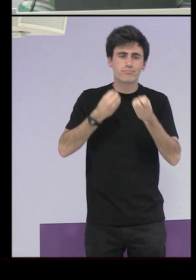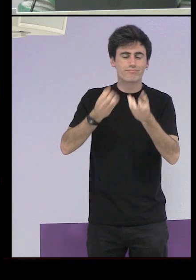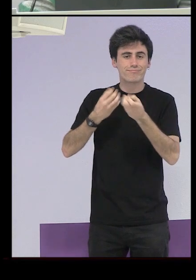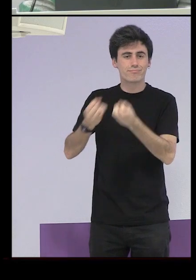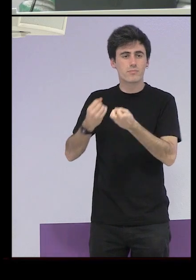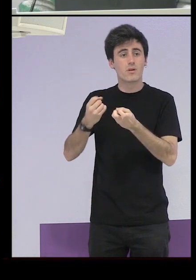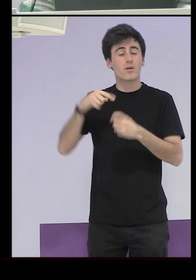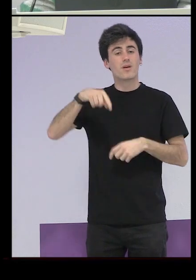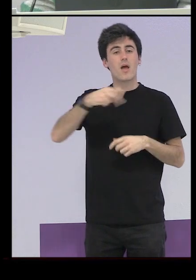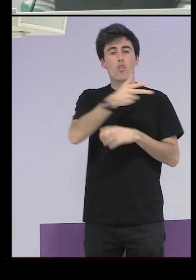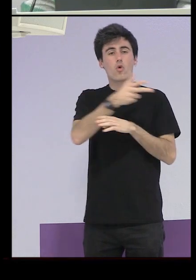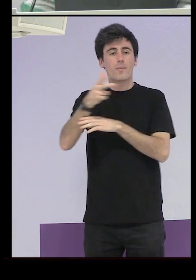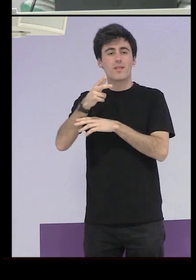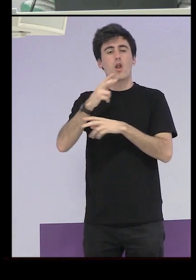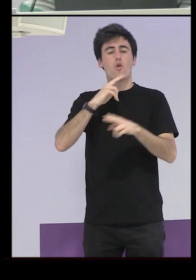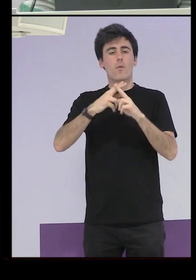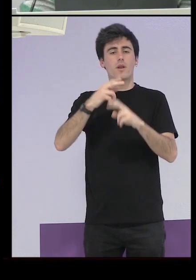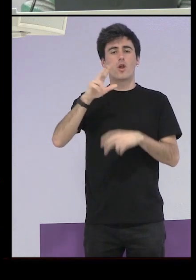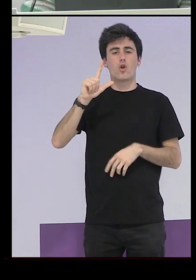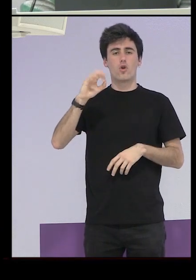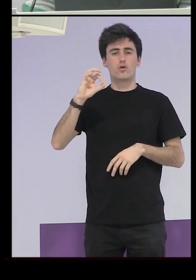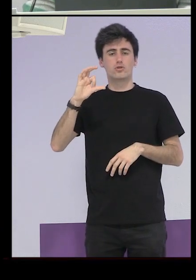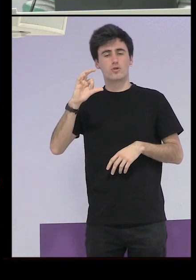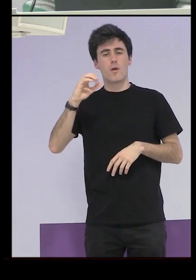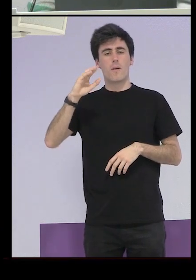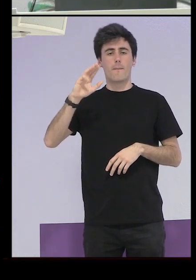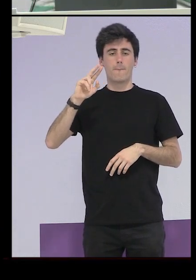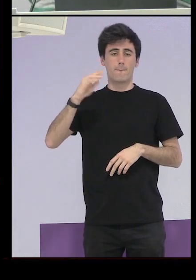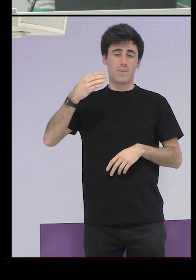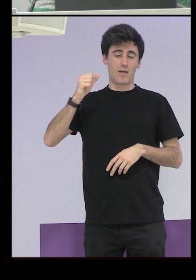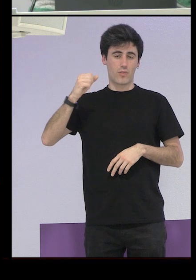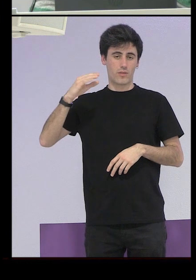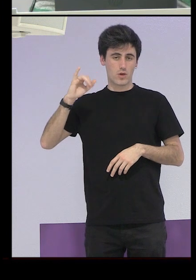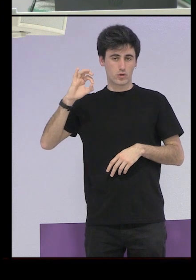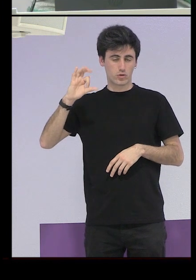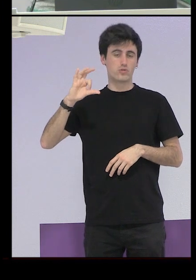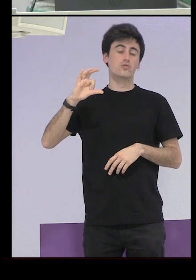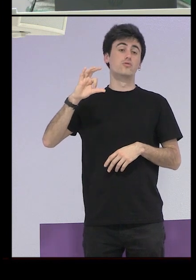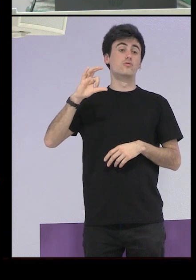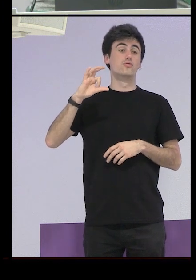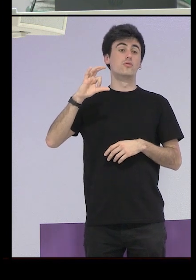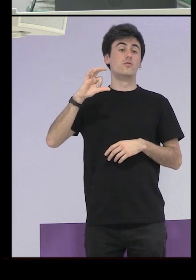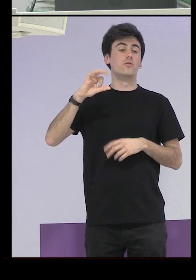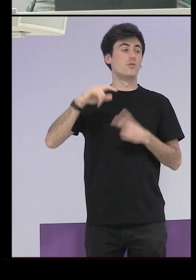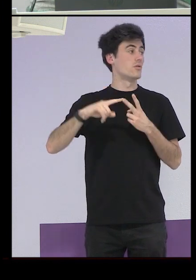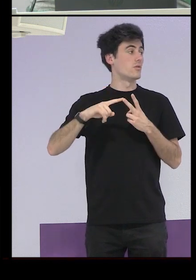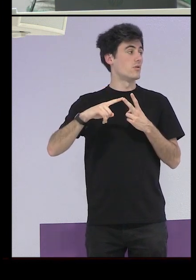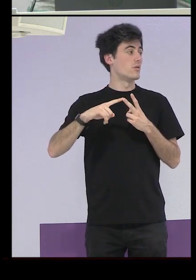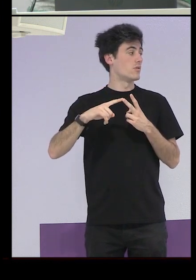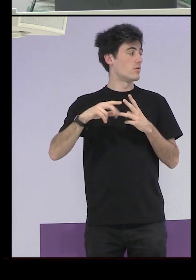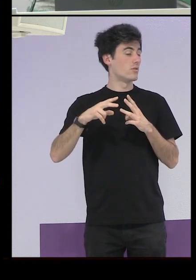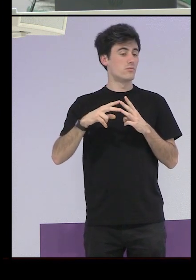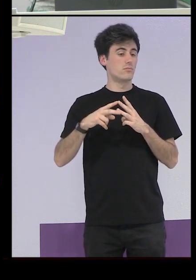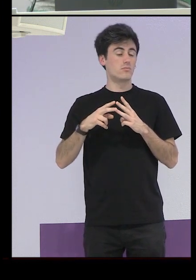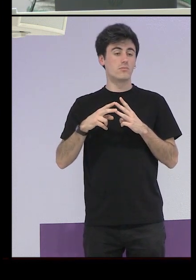protagonista de un documental que se llama Los vacíos que ahí tenéis el nombre de las directoras que son Sofía Esteve Marina Freisa e Isa Luengo que han